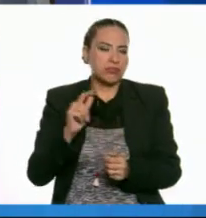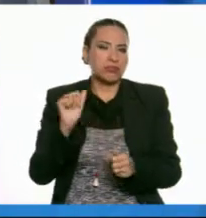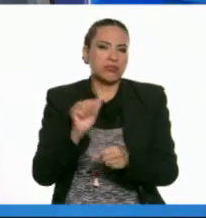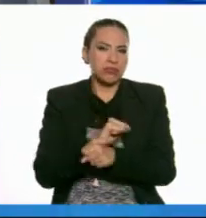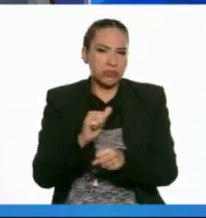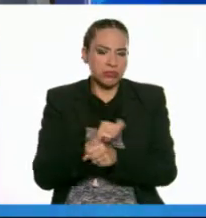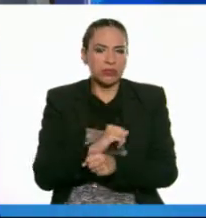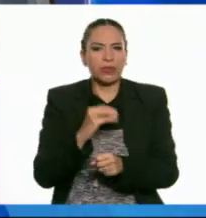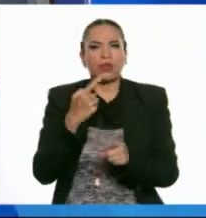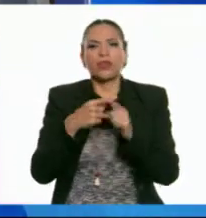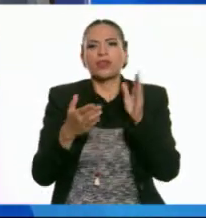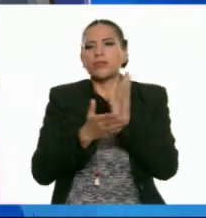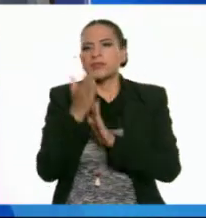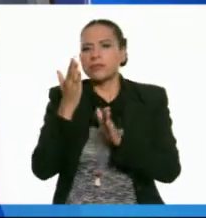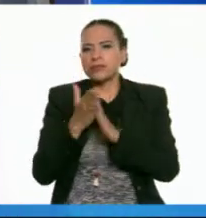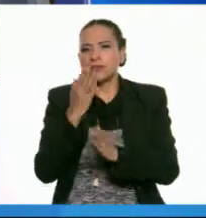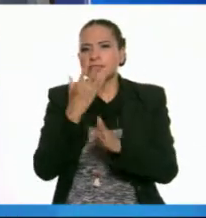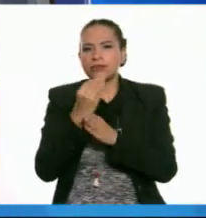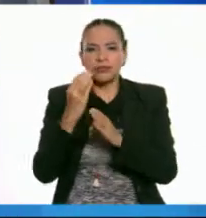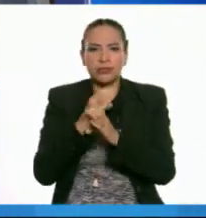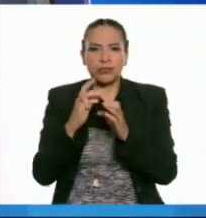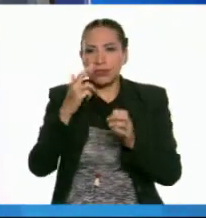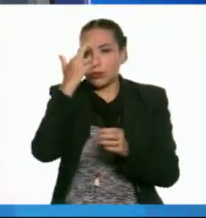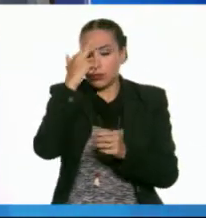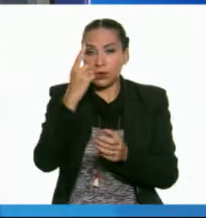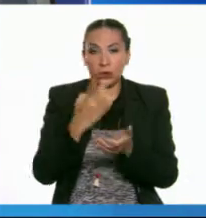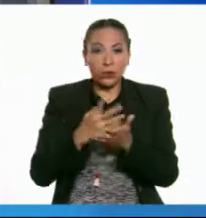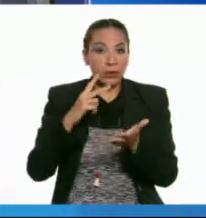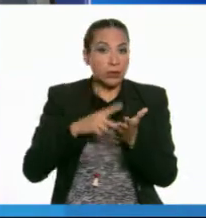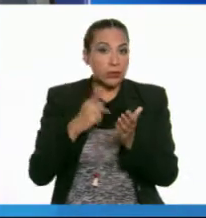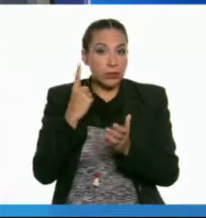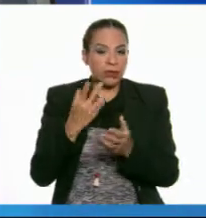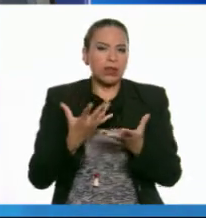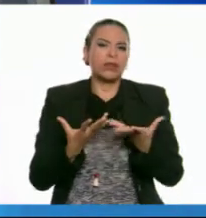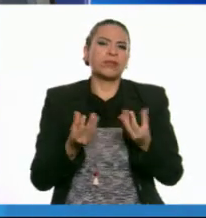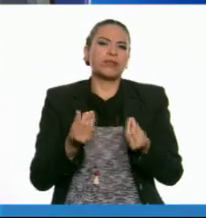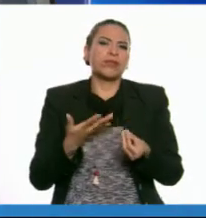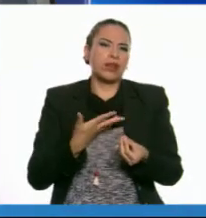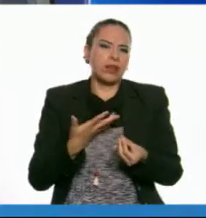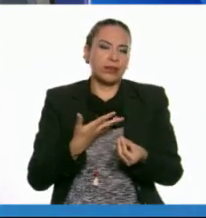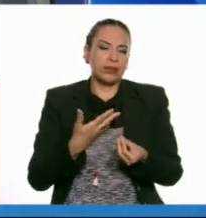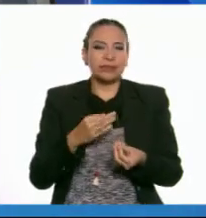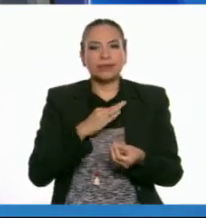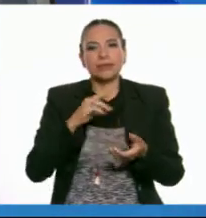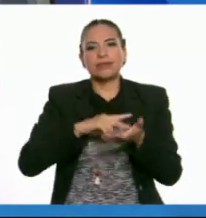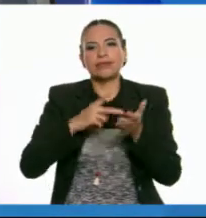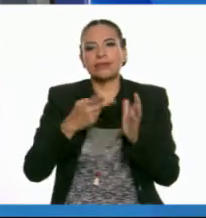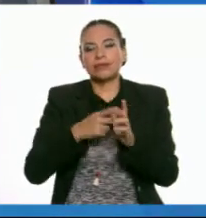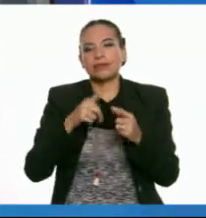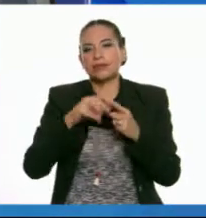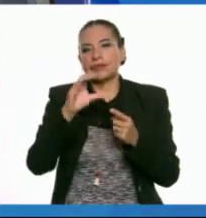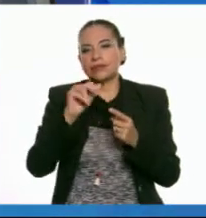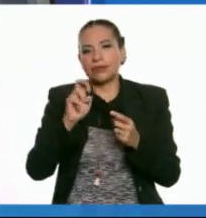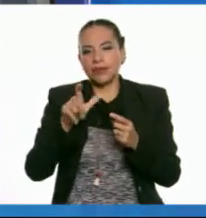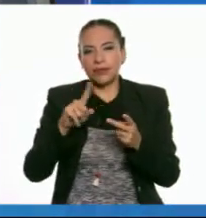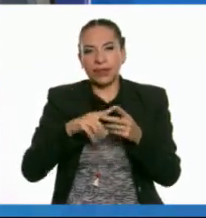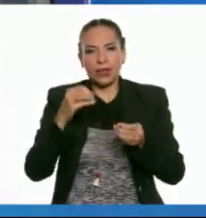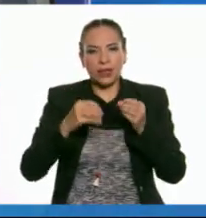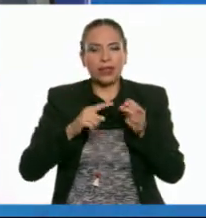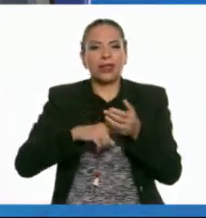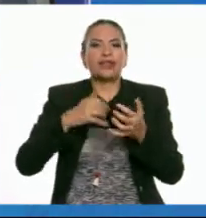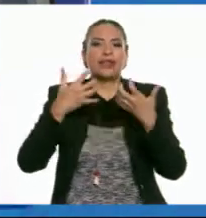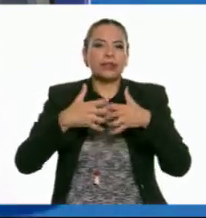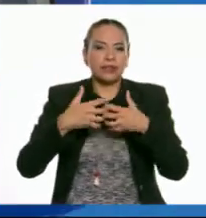automóviles o las construcciones. Recuerden que no hay una sola ingeniería, hay muchísimas. Puede ser ingeniería civil, ingeniería industrial,